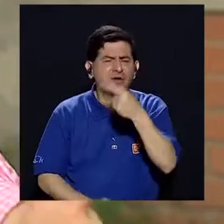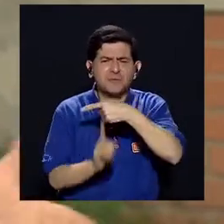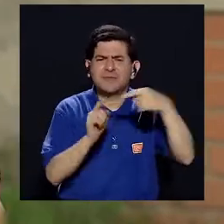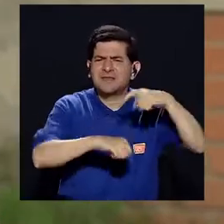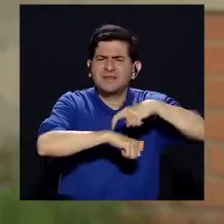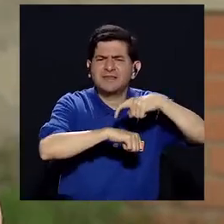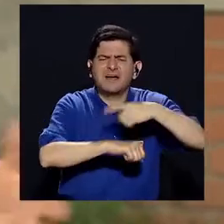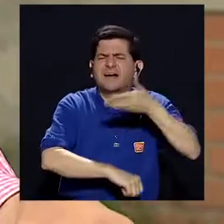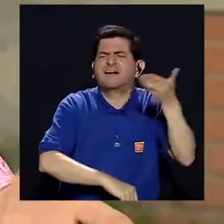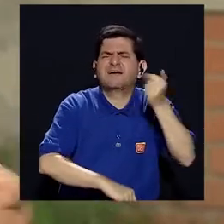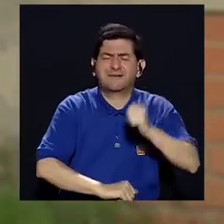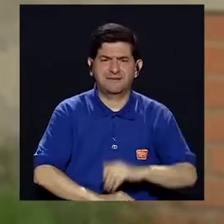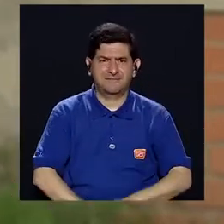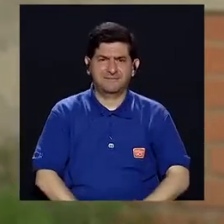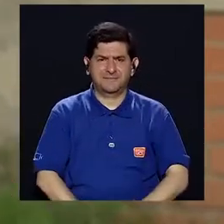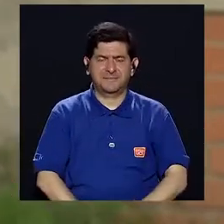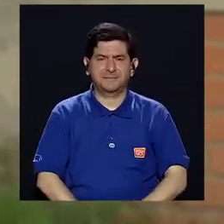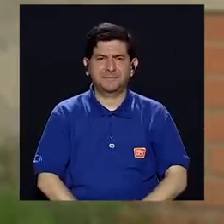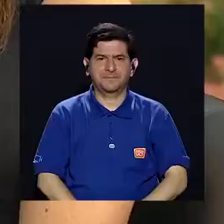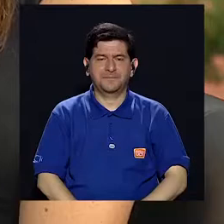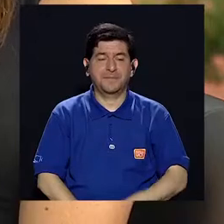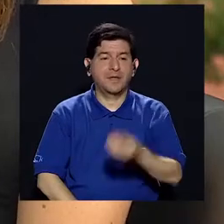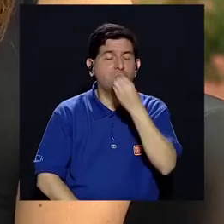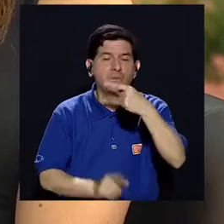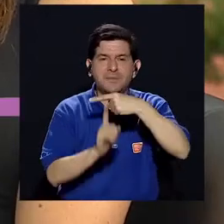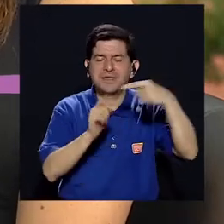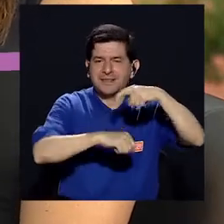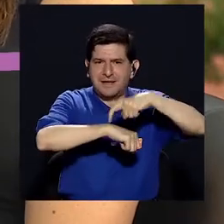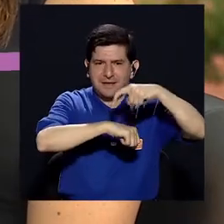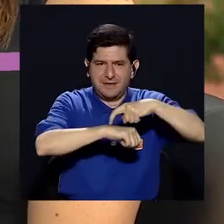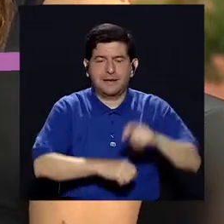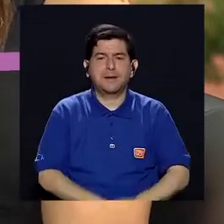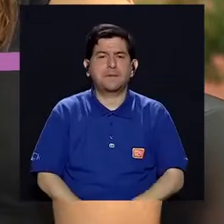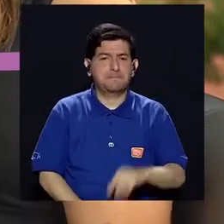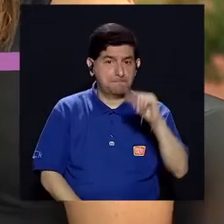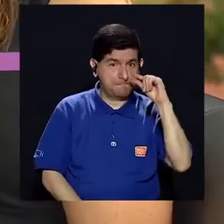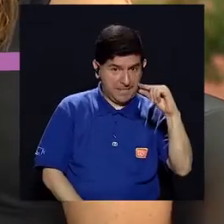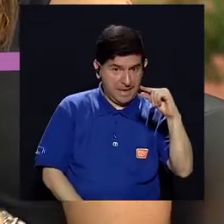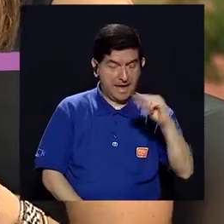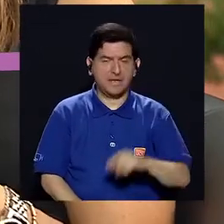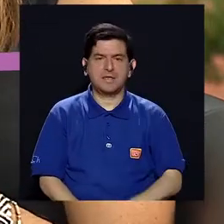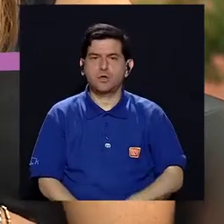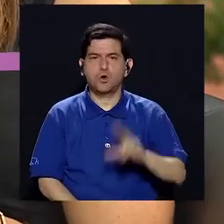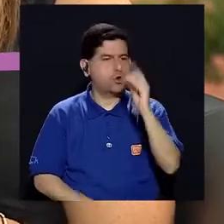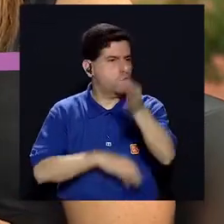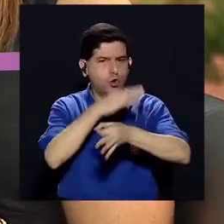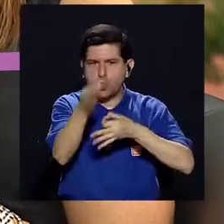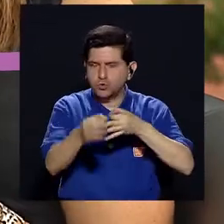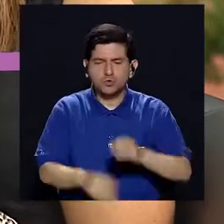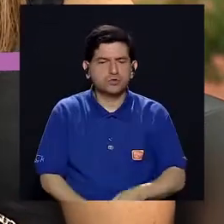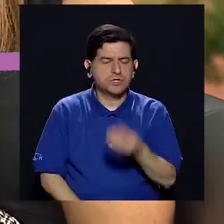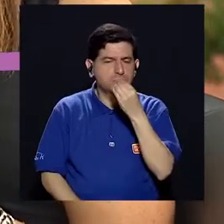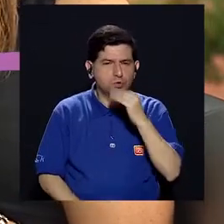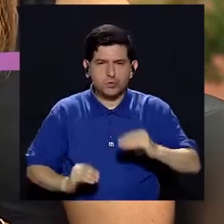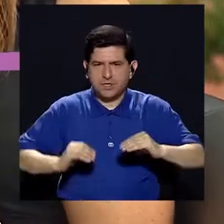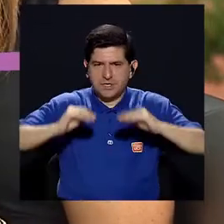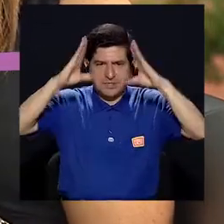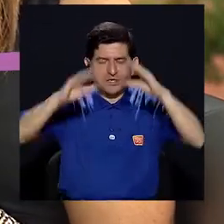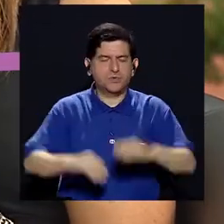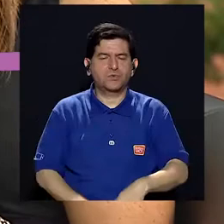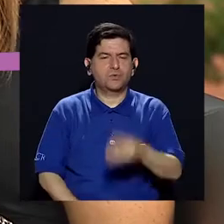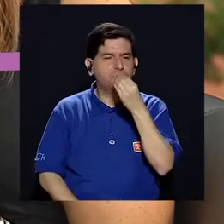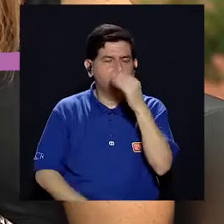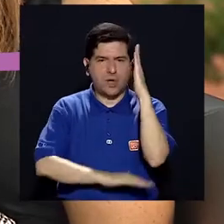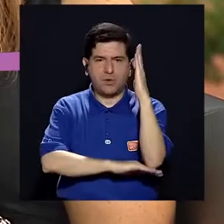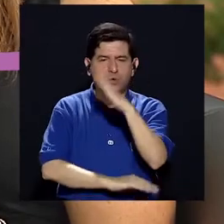debemos saber de una merienda? ¿Qué es básico que debemos saber de una merienda? Bueno, la merienda es un tiempo de comida pequeño que no va a sustituir ni un desayuno,